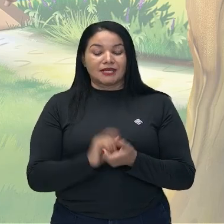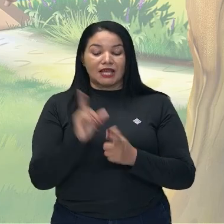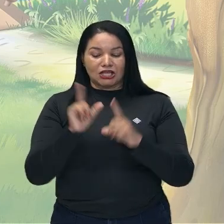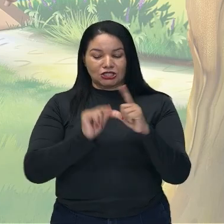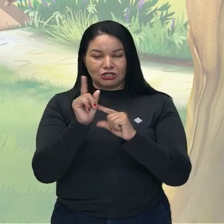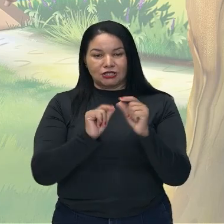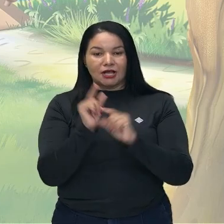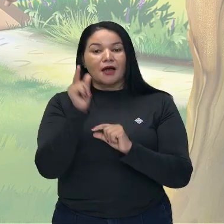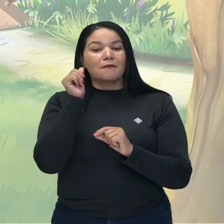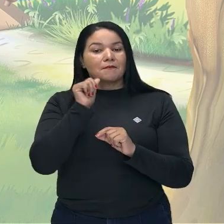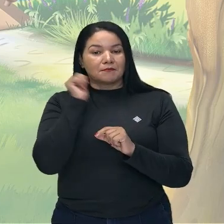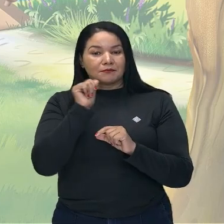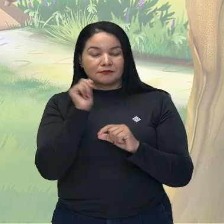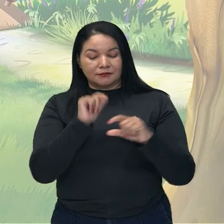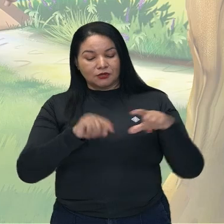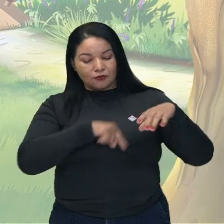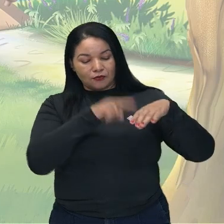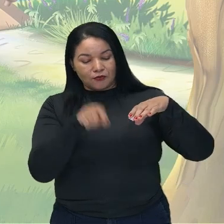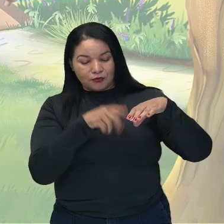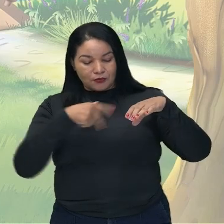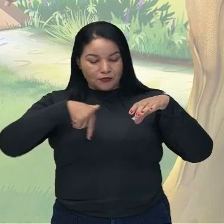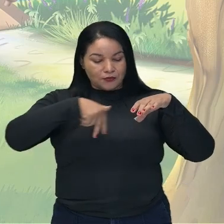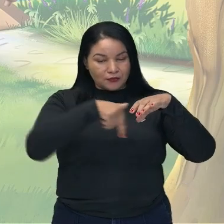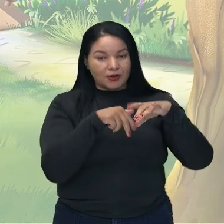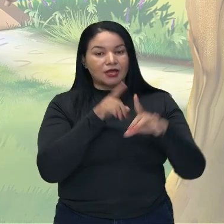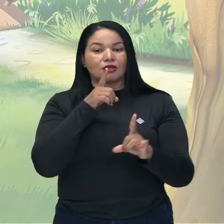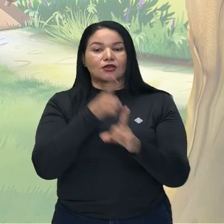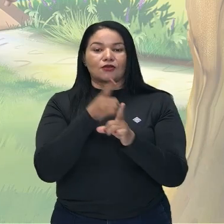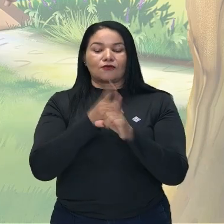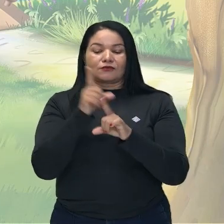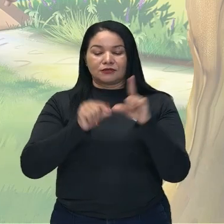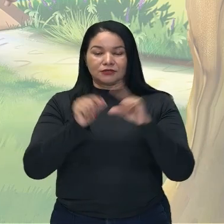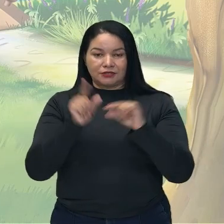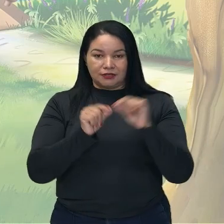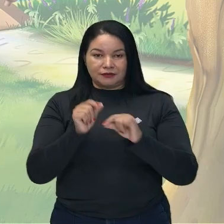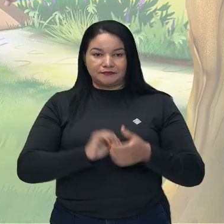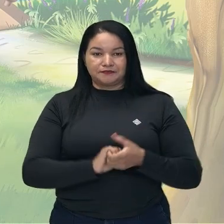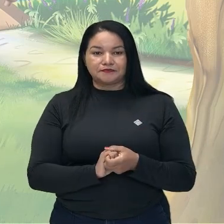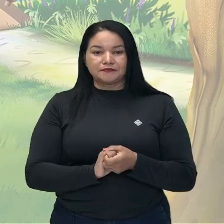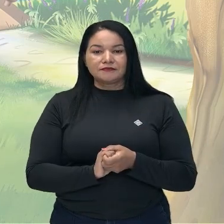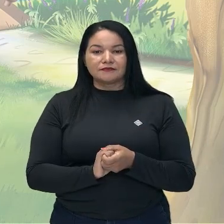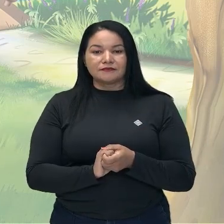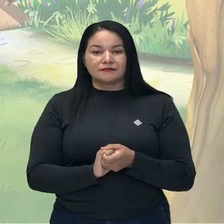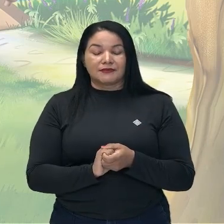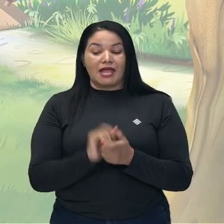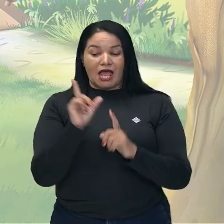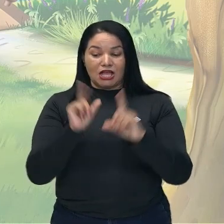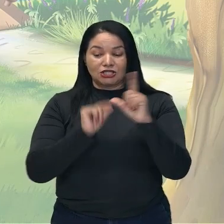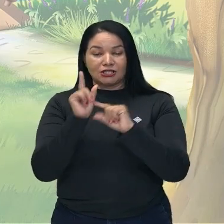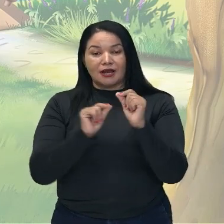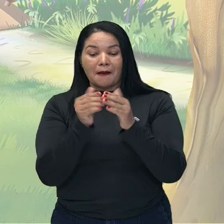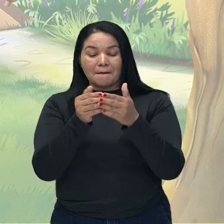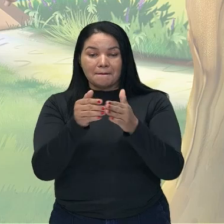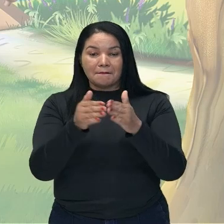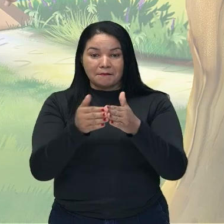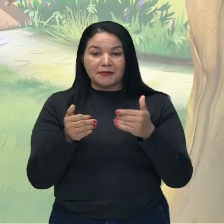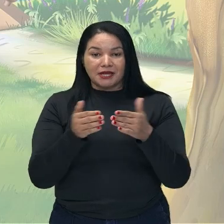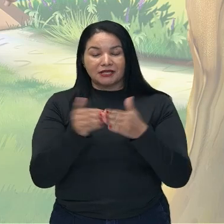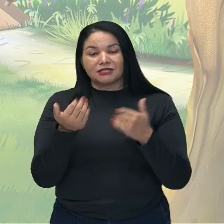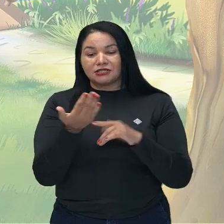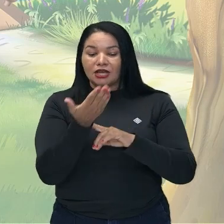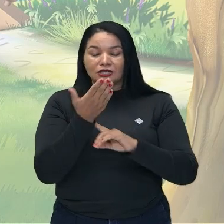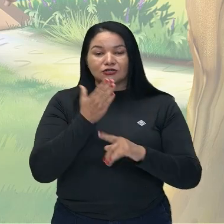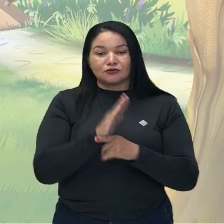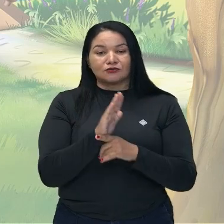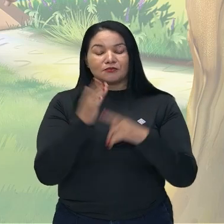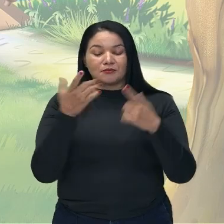en la cueva. Entonces, esta fue la primera acción del texto. La estrella le pide ayuda. Le explica que necesita